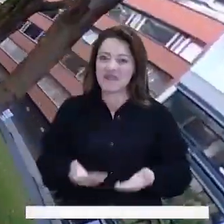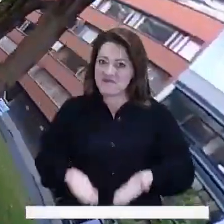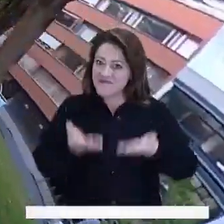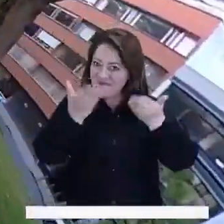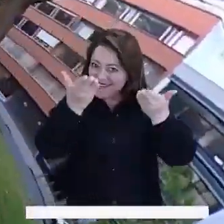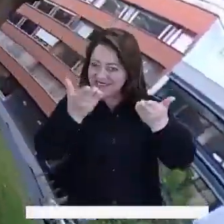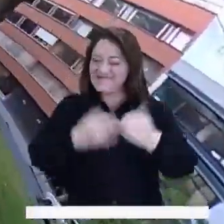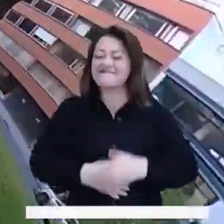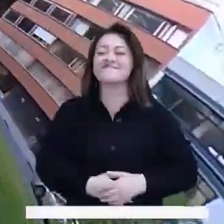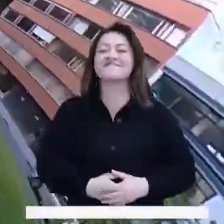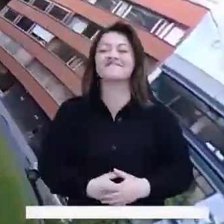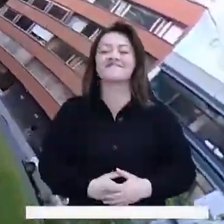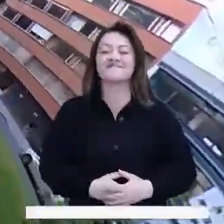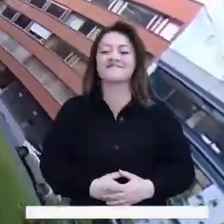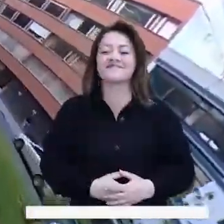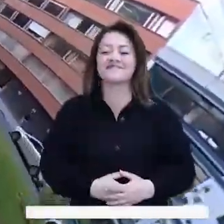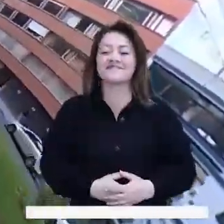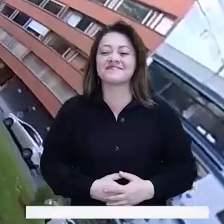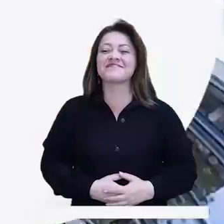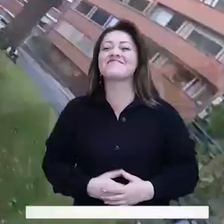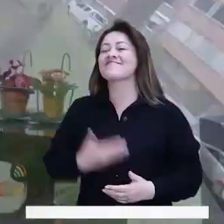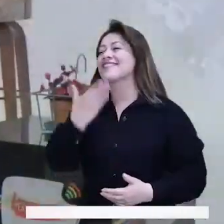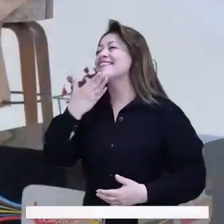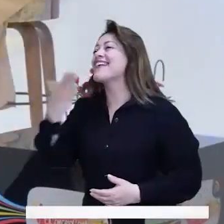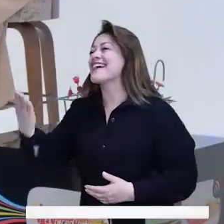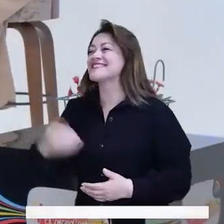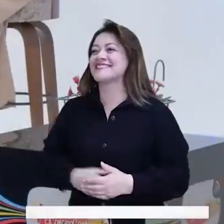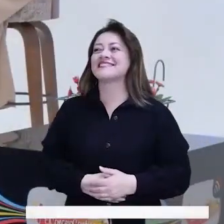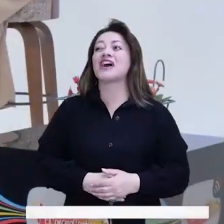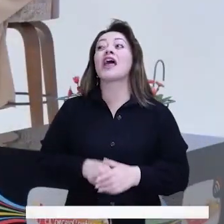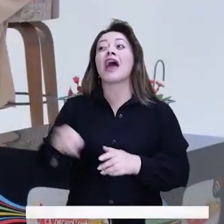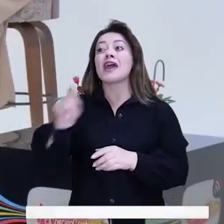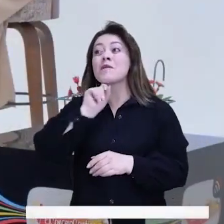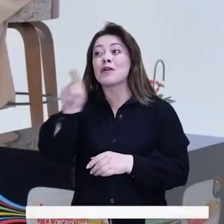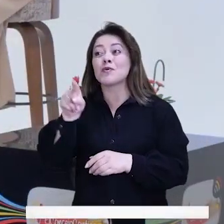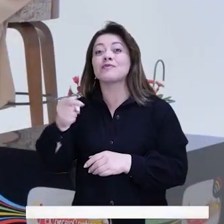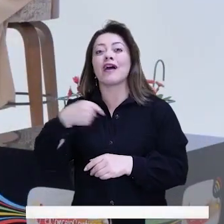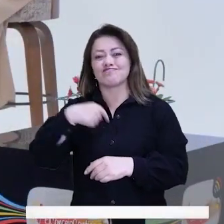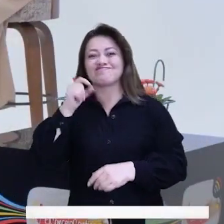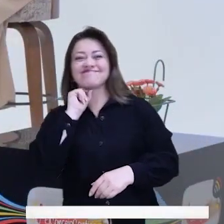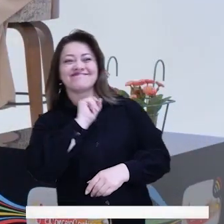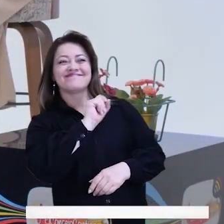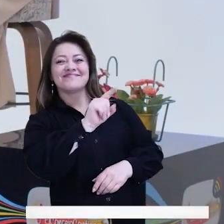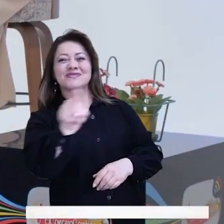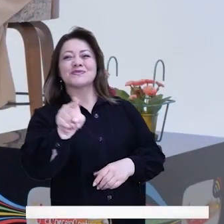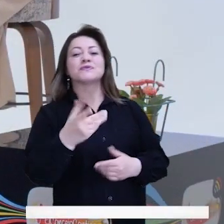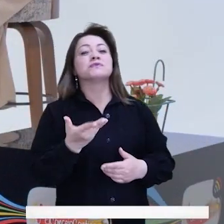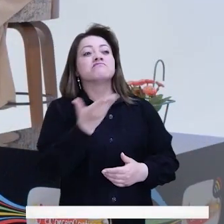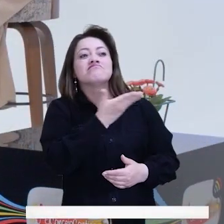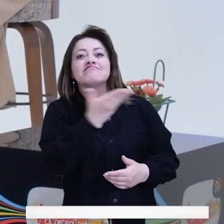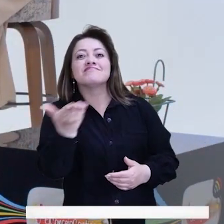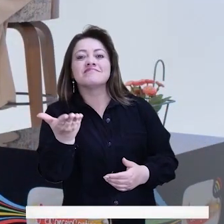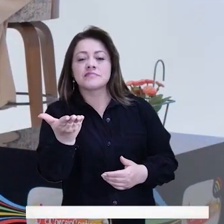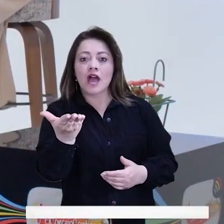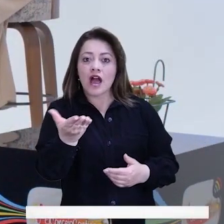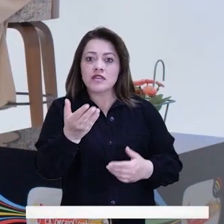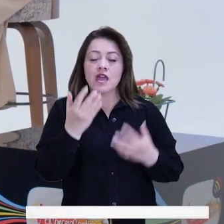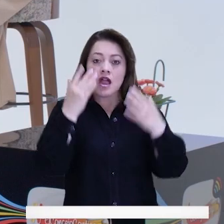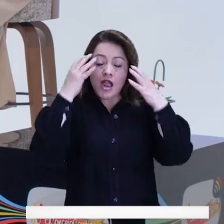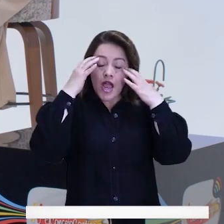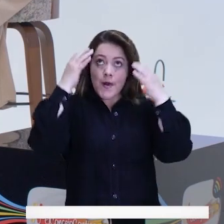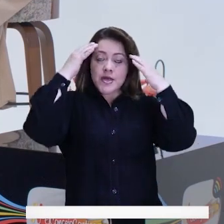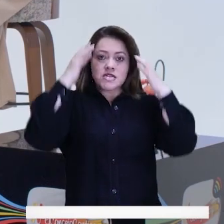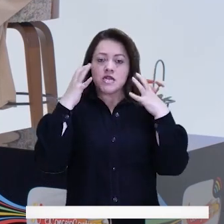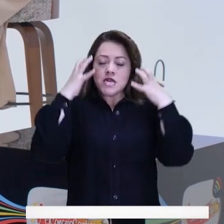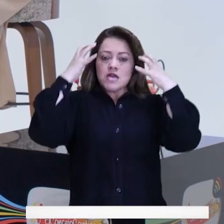Bogotá. Sigan ustedes en estudio. Fernanda, claro que sí. Traslado la pregunta aquí al estudio. Concejal,